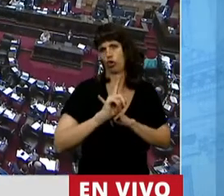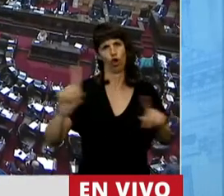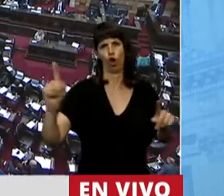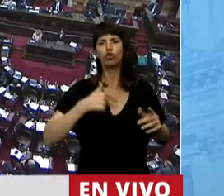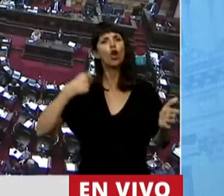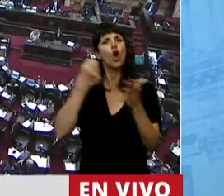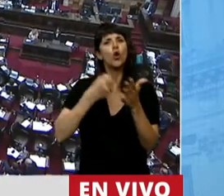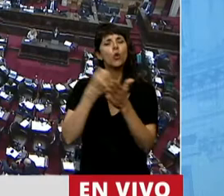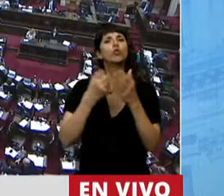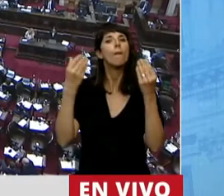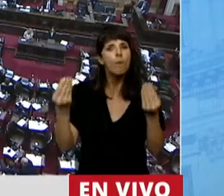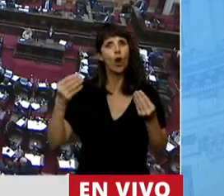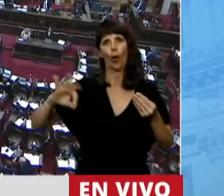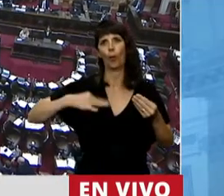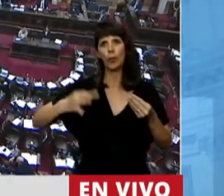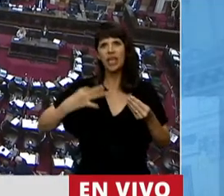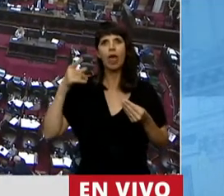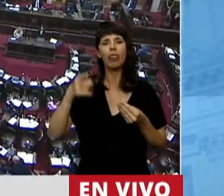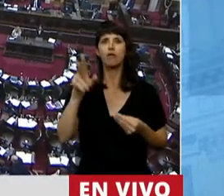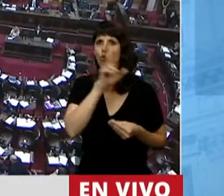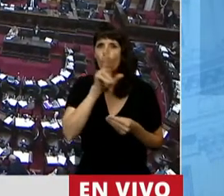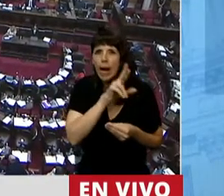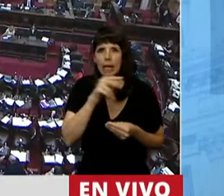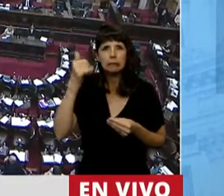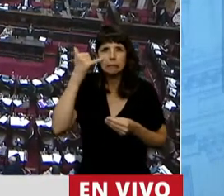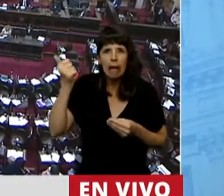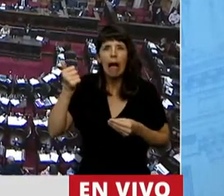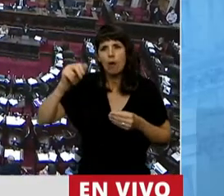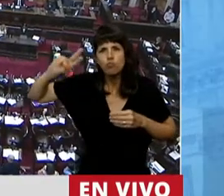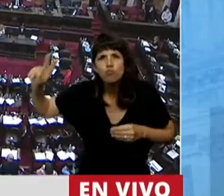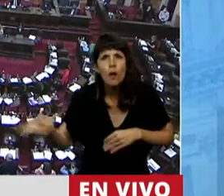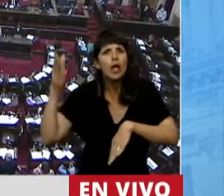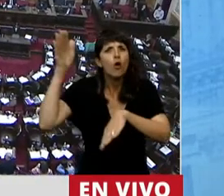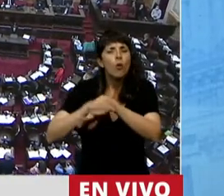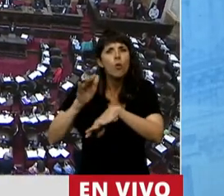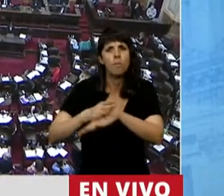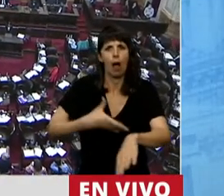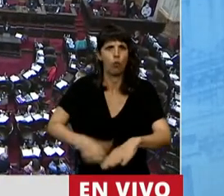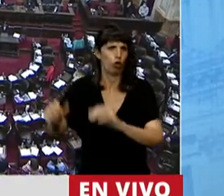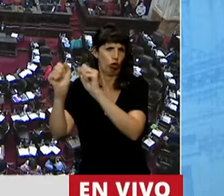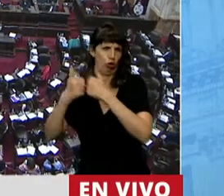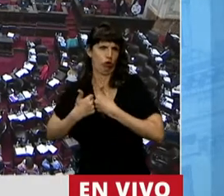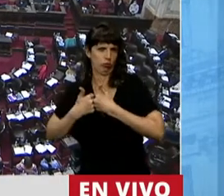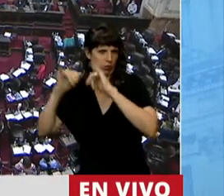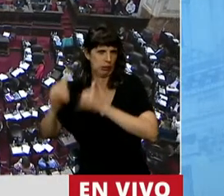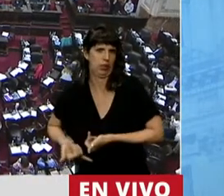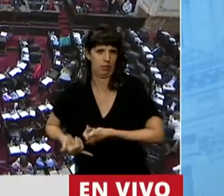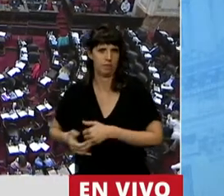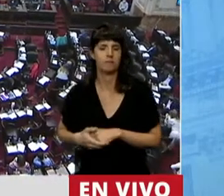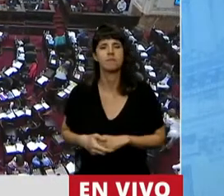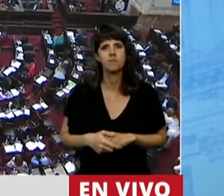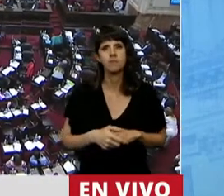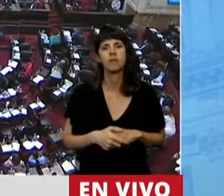de esas mujeres que se vienen sacrificando en los abortos clandestinos. Y le puedo